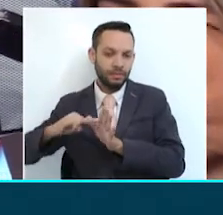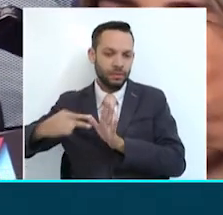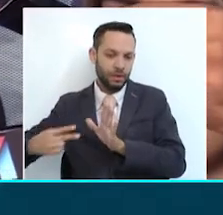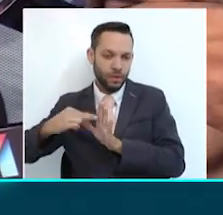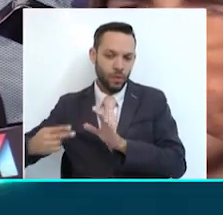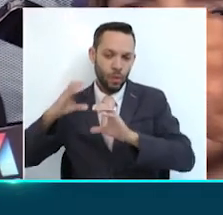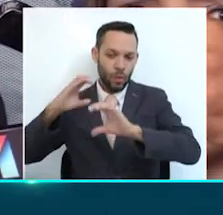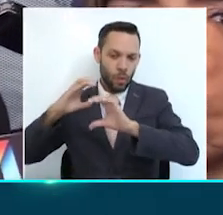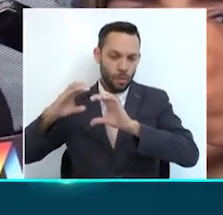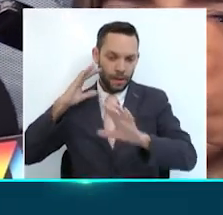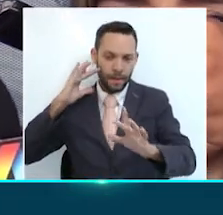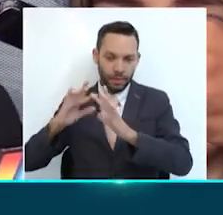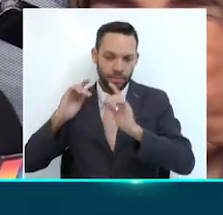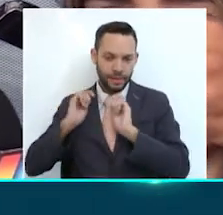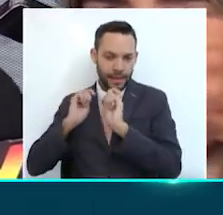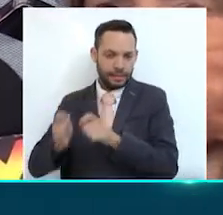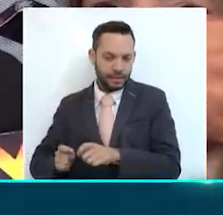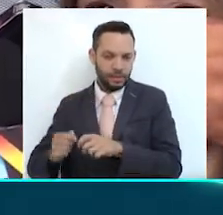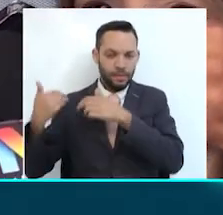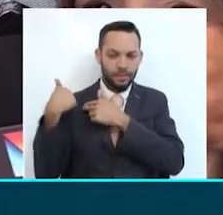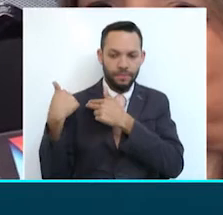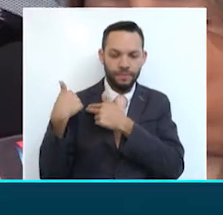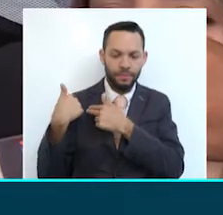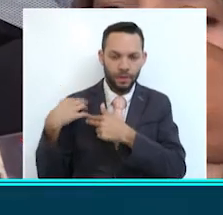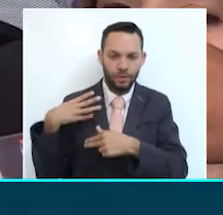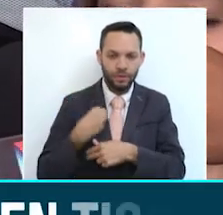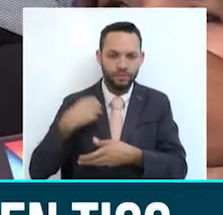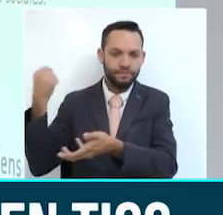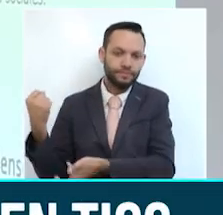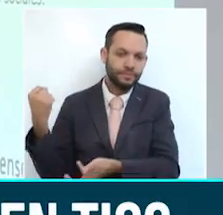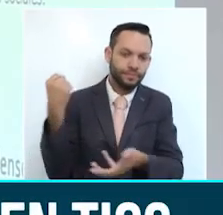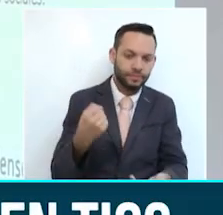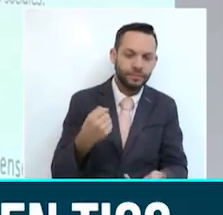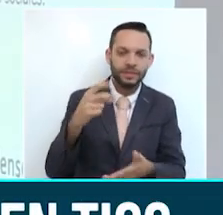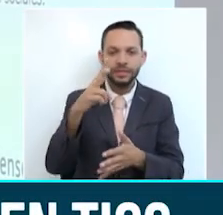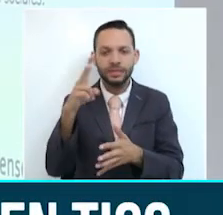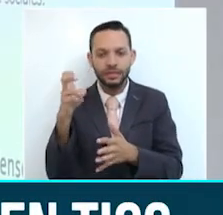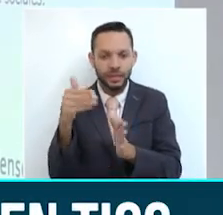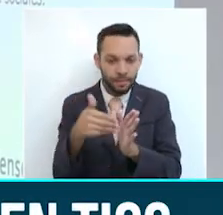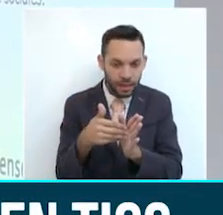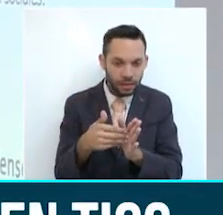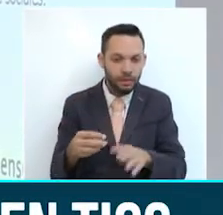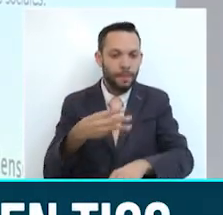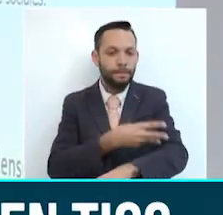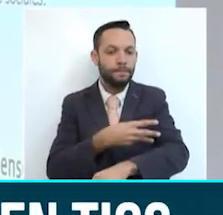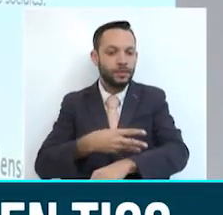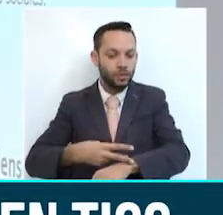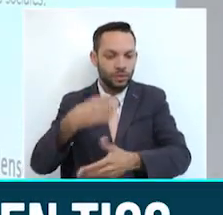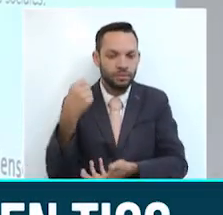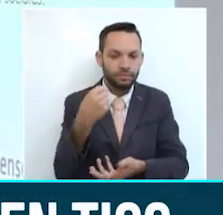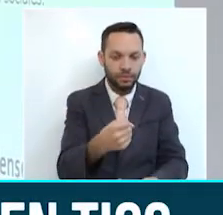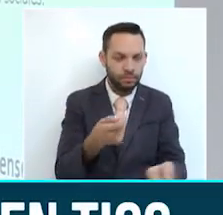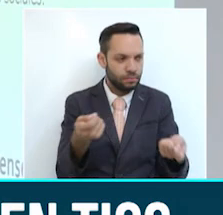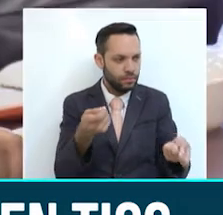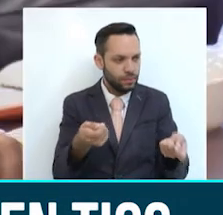las Tecnologías de la Información y a través de esta Secretaría hemos invertido alrededor de 7 mil 700 millones de pesos cerrando brechas sociales